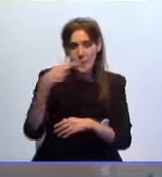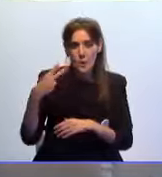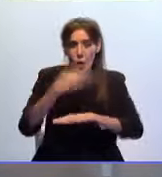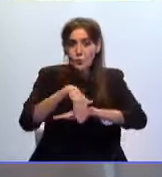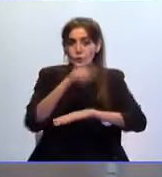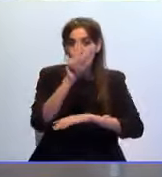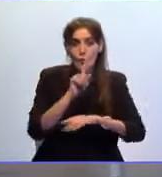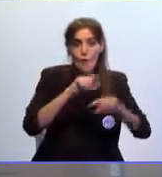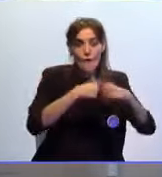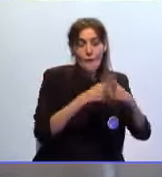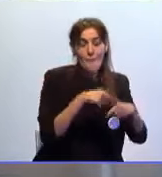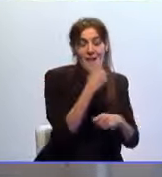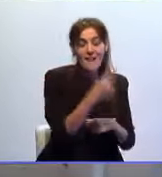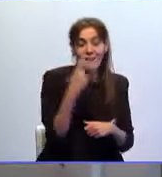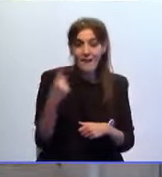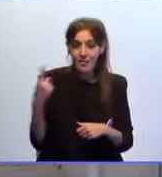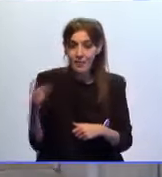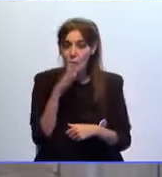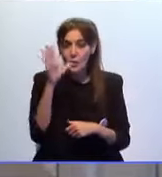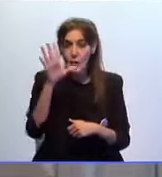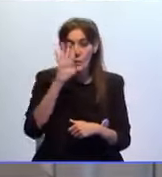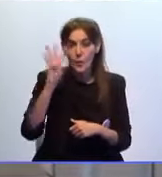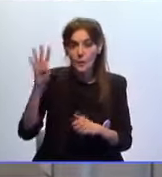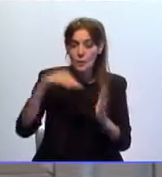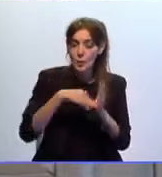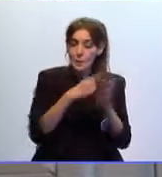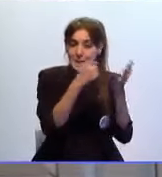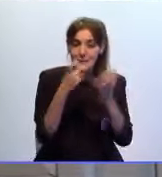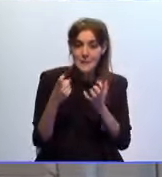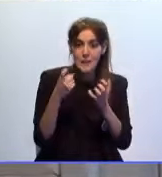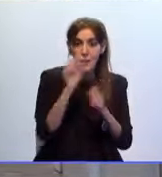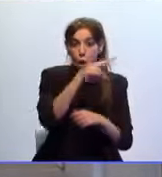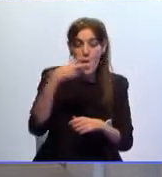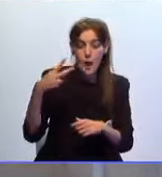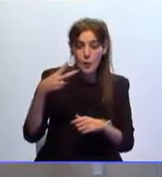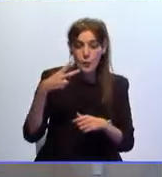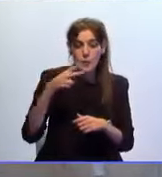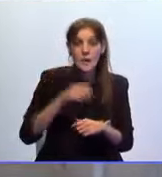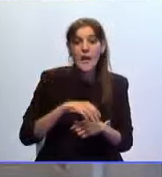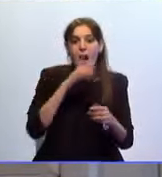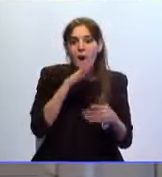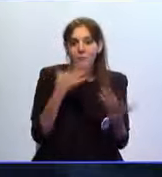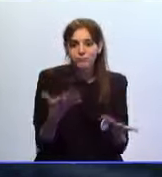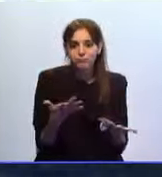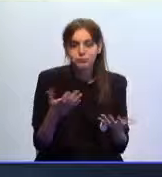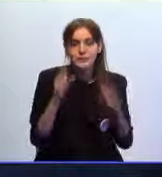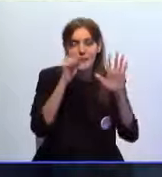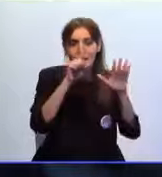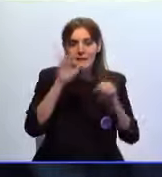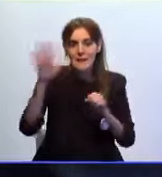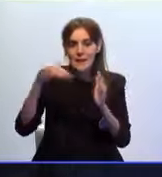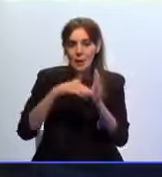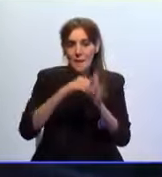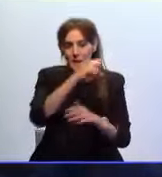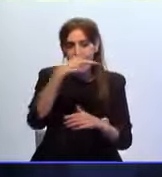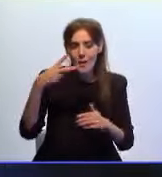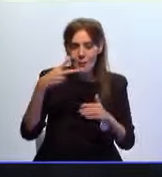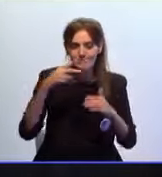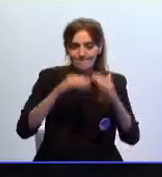cada familia ha pasado de disponer de 54.600 euros al año a hacerlo con más de 65.000.